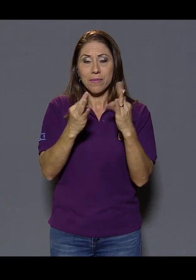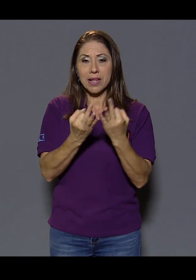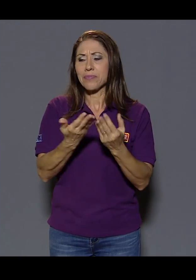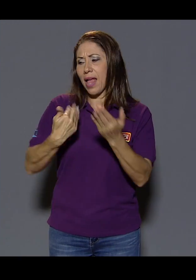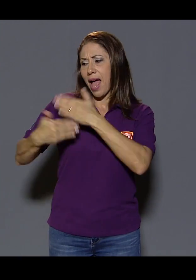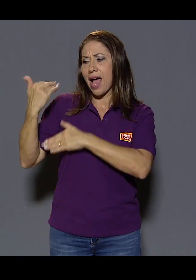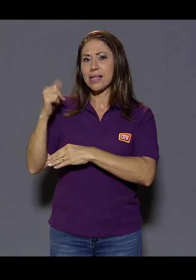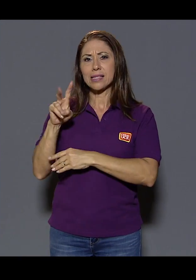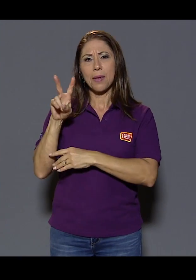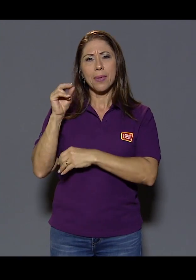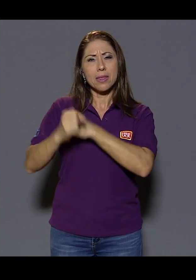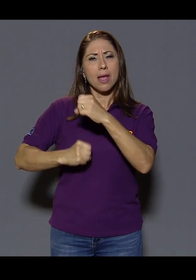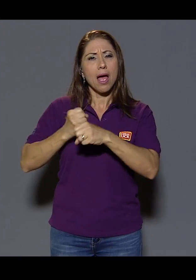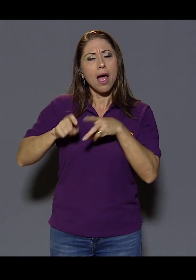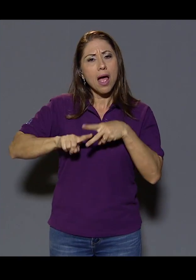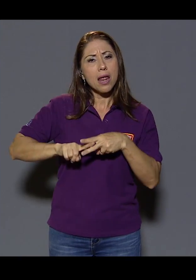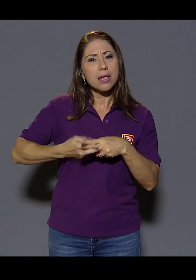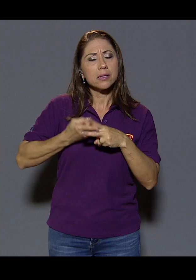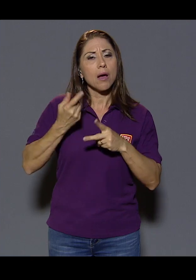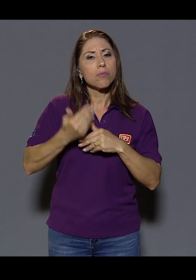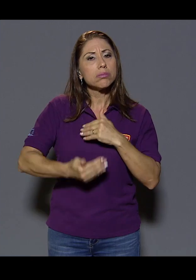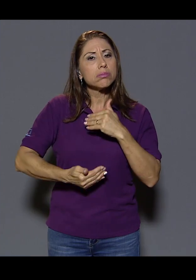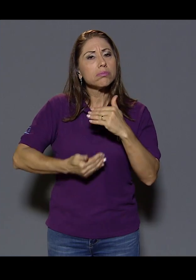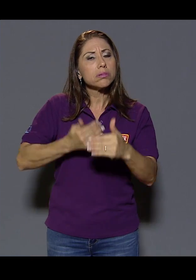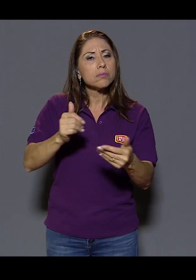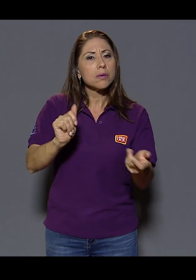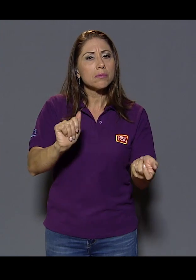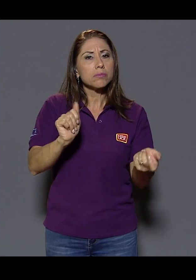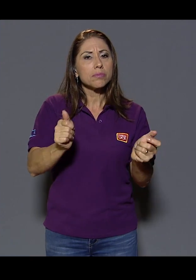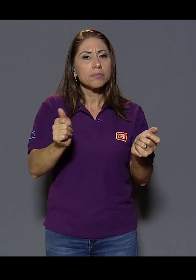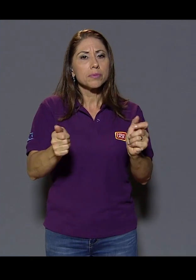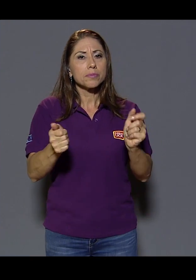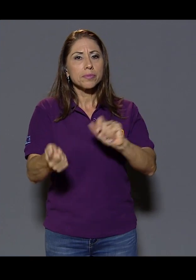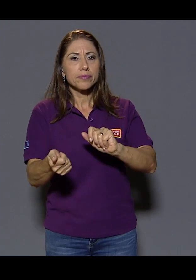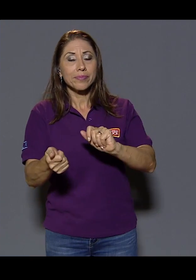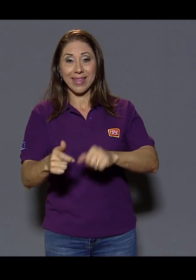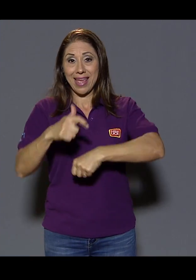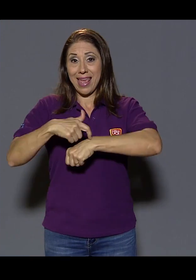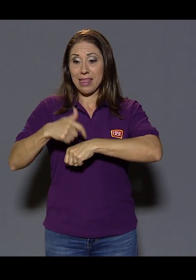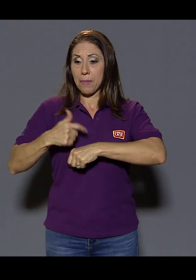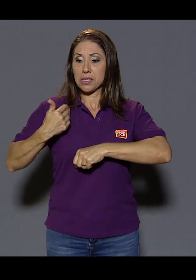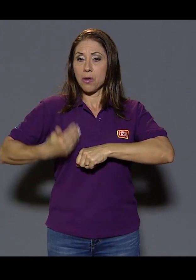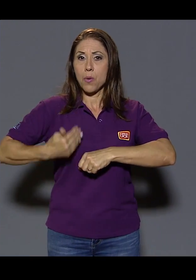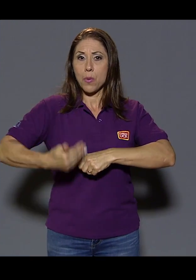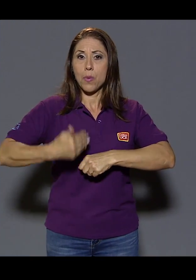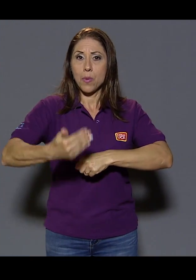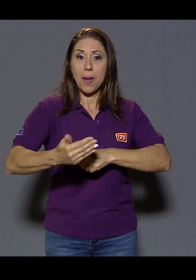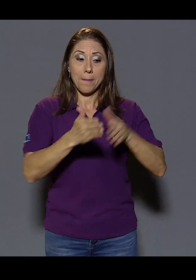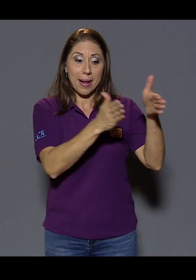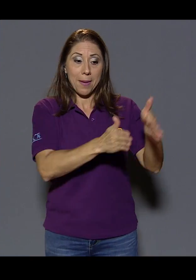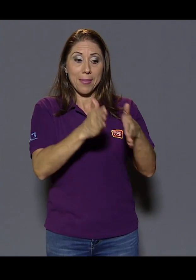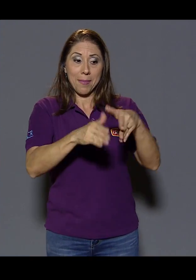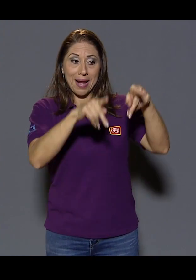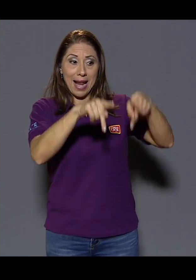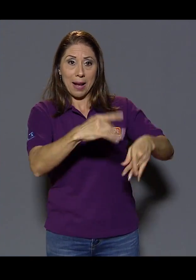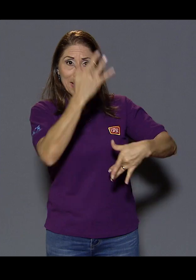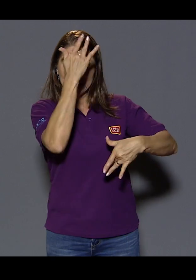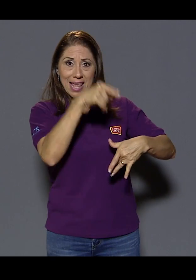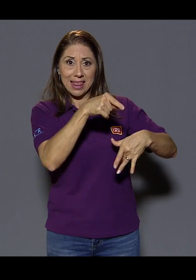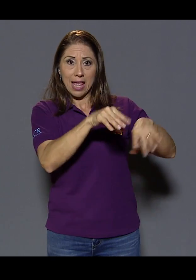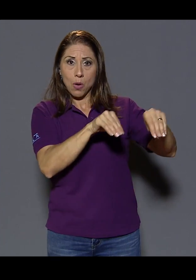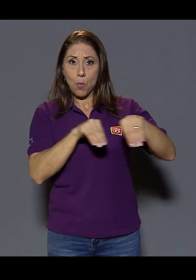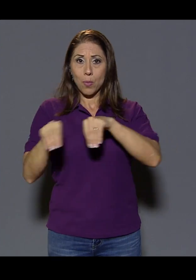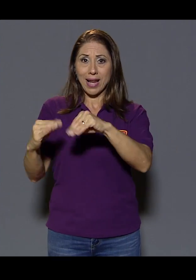años se inicia este proceso de transición. ¿Cuáles fueron las etapas tanto para preparar al paciente para volver a su casa como para